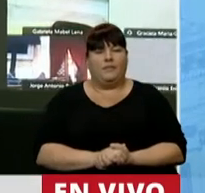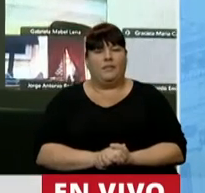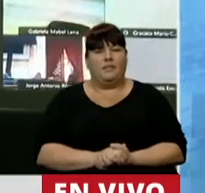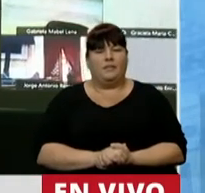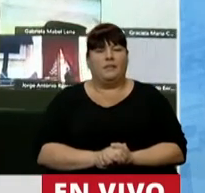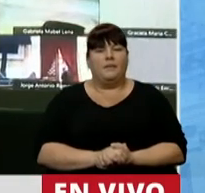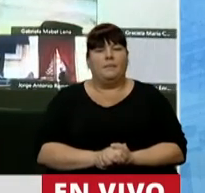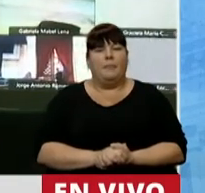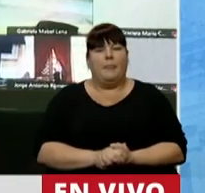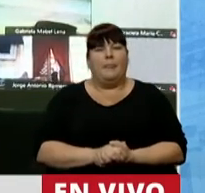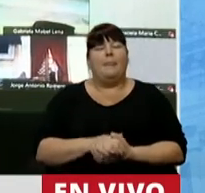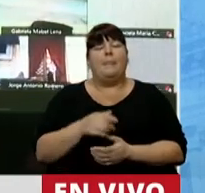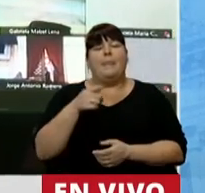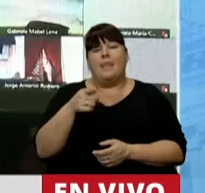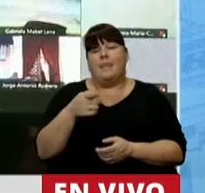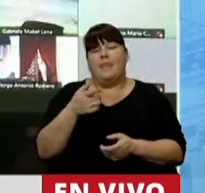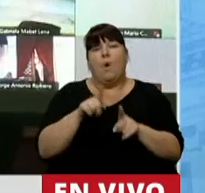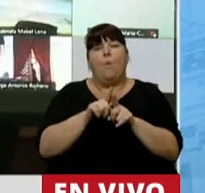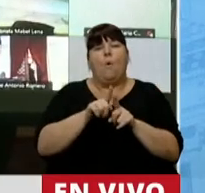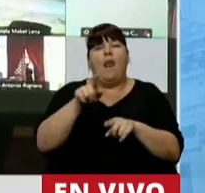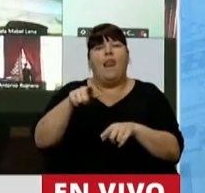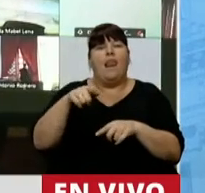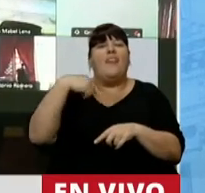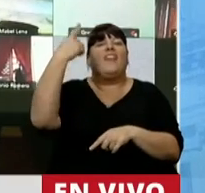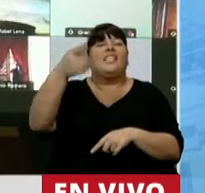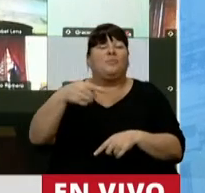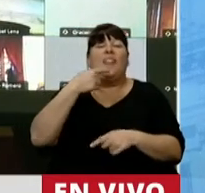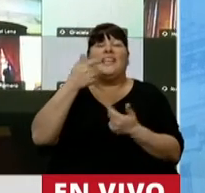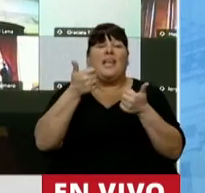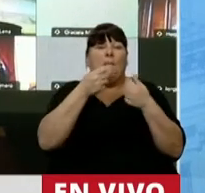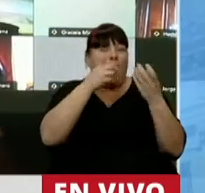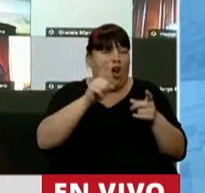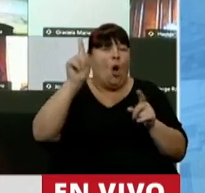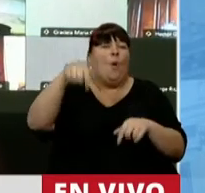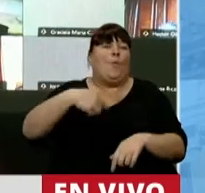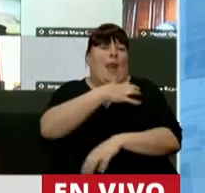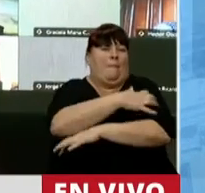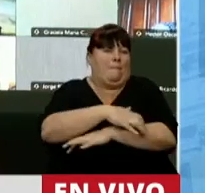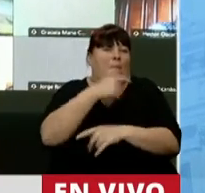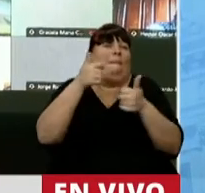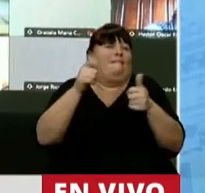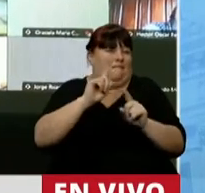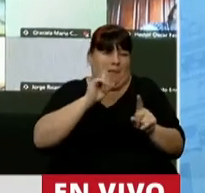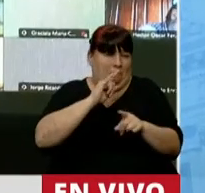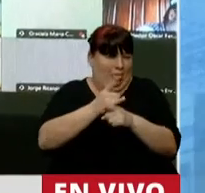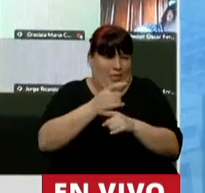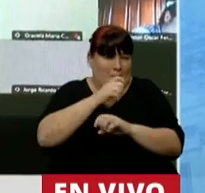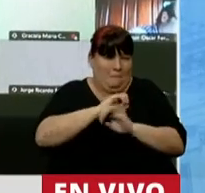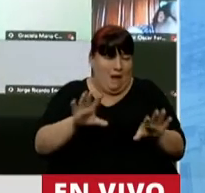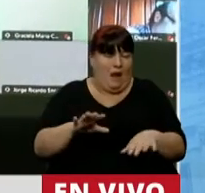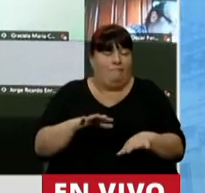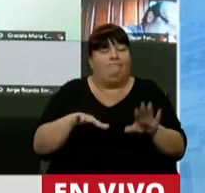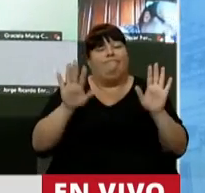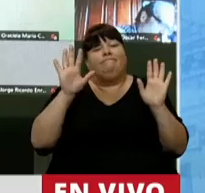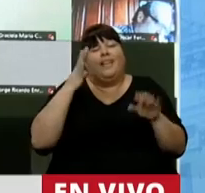Es empobrecedora porque los efectos serán todo lo contrario de lo que dicen esperar. A lo sumo